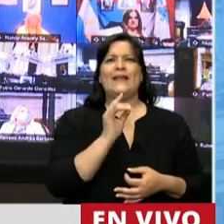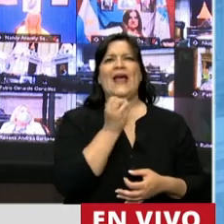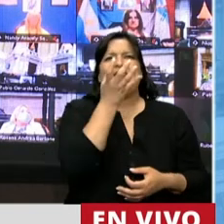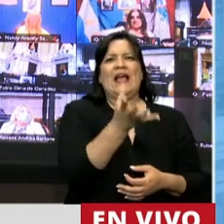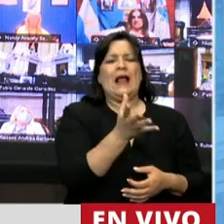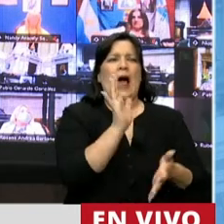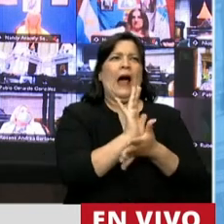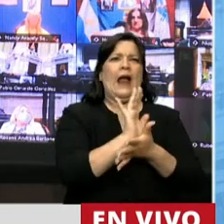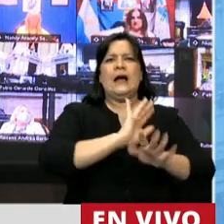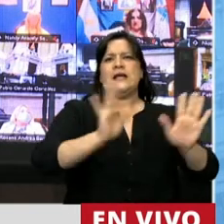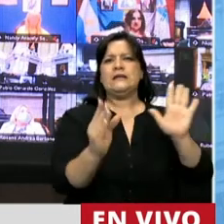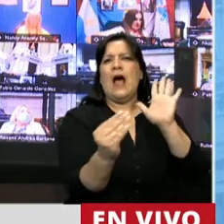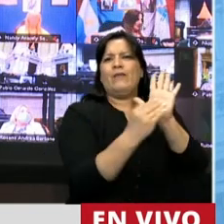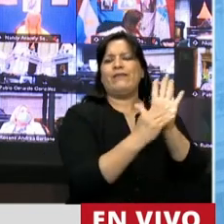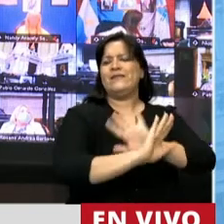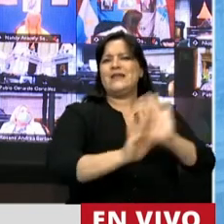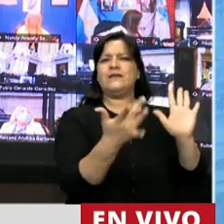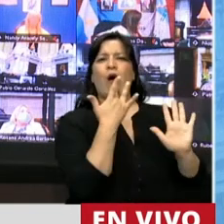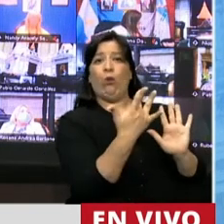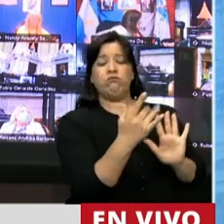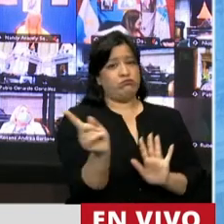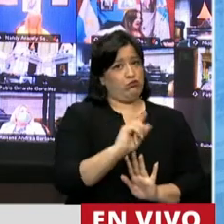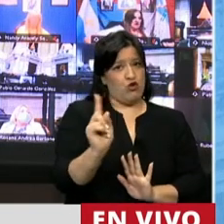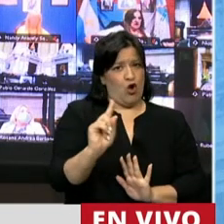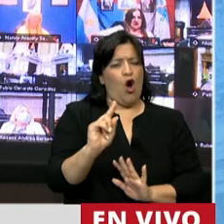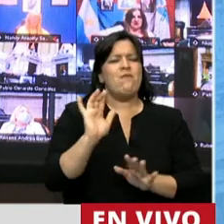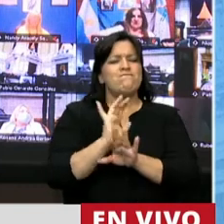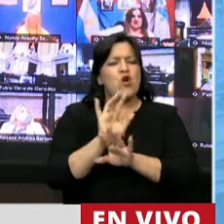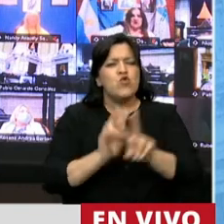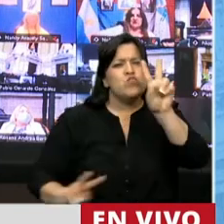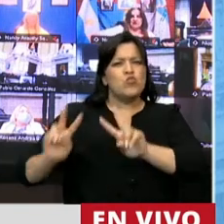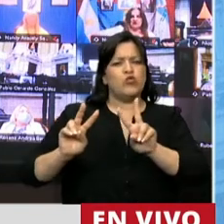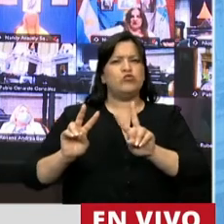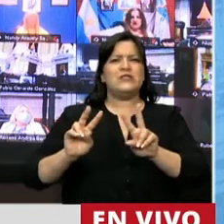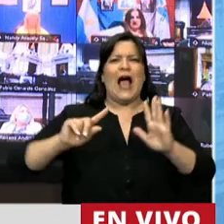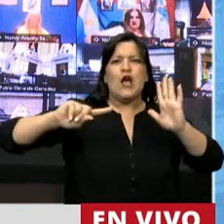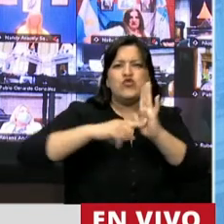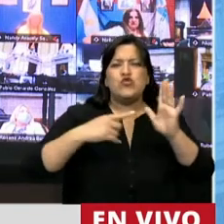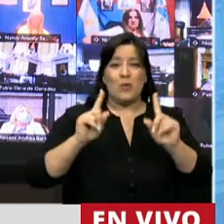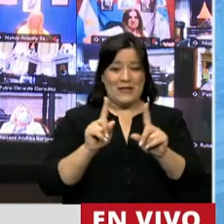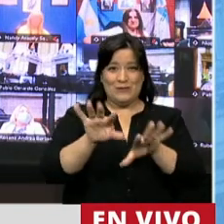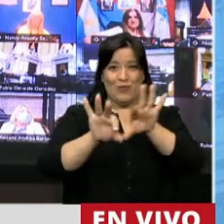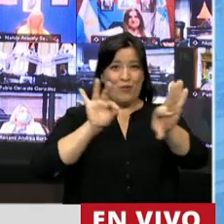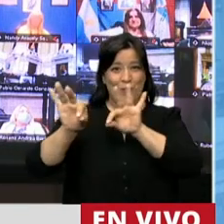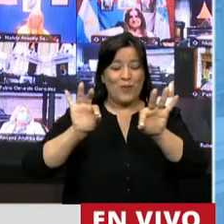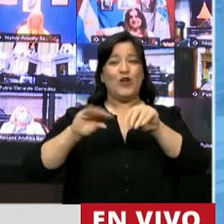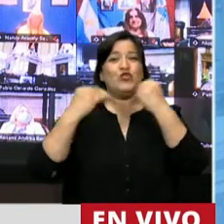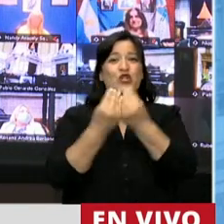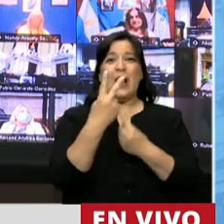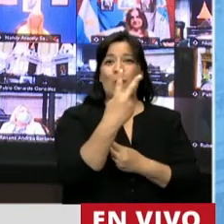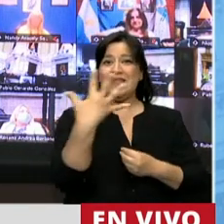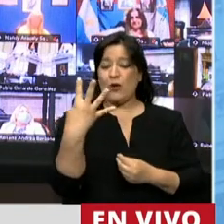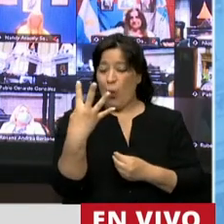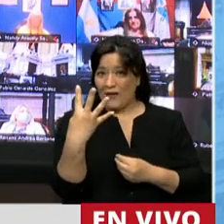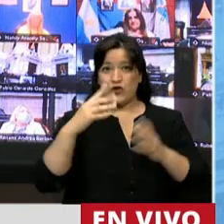simbólico, sino que realmente se busca un reposicionamiento de las ciudades elegidas, de estas 24 ciudades